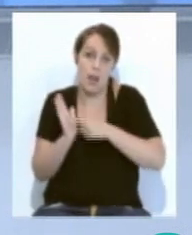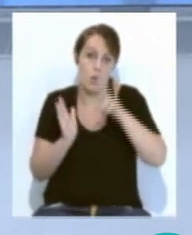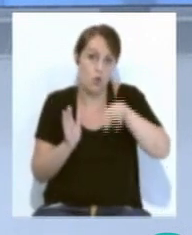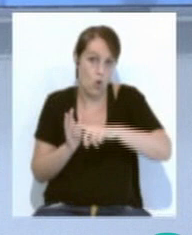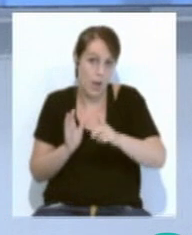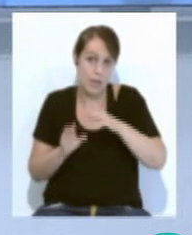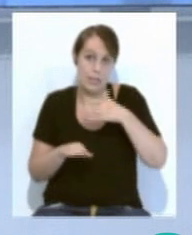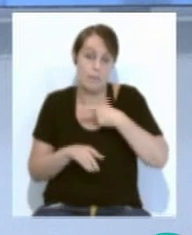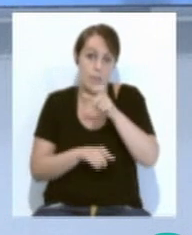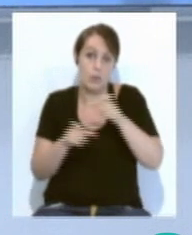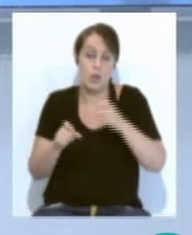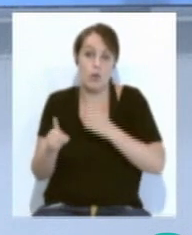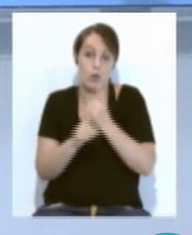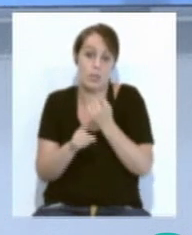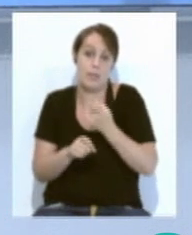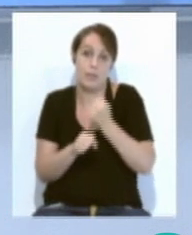trabajar.